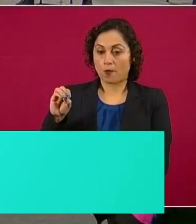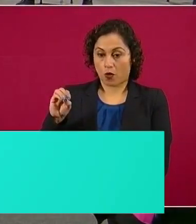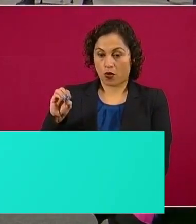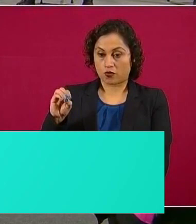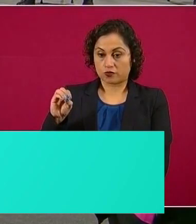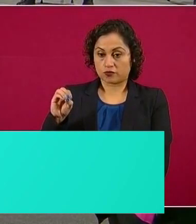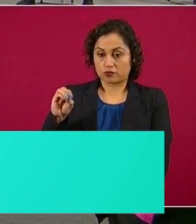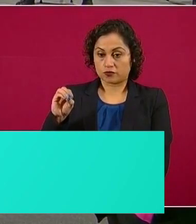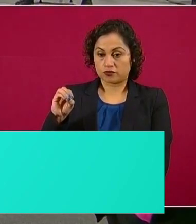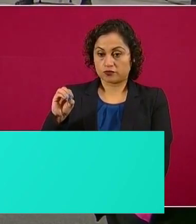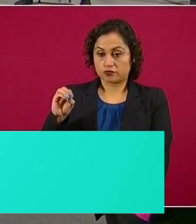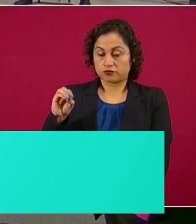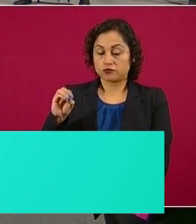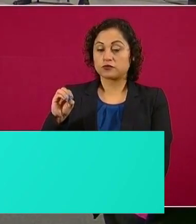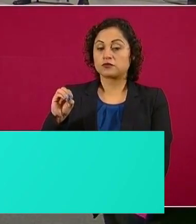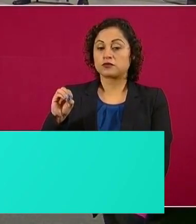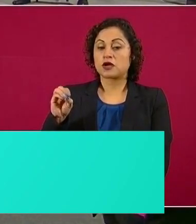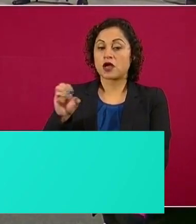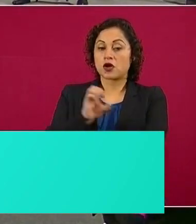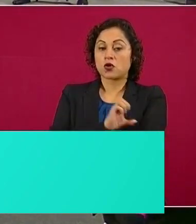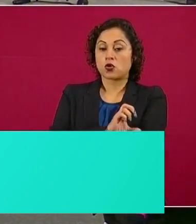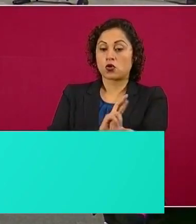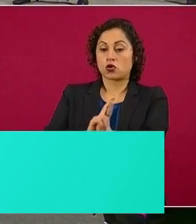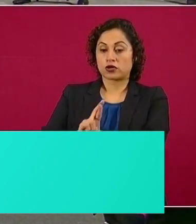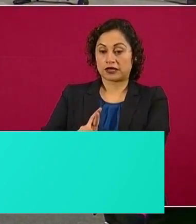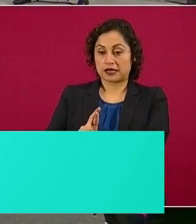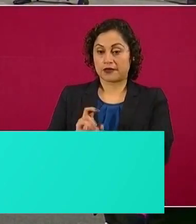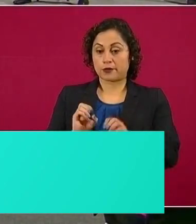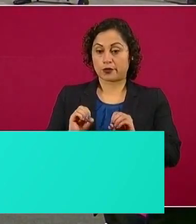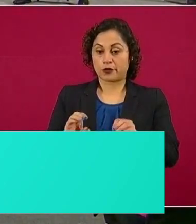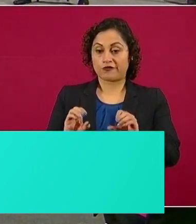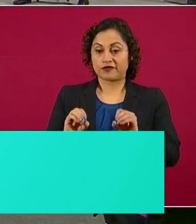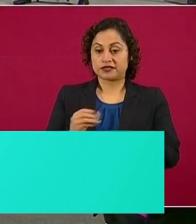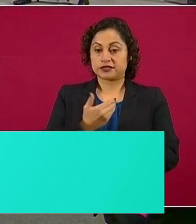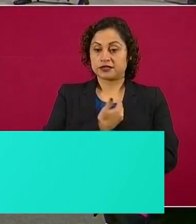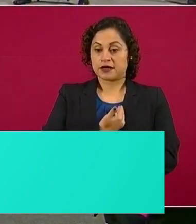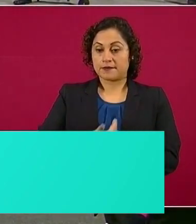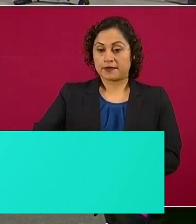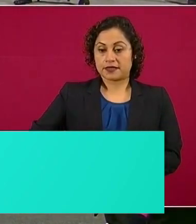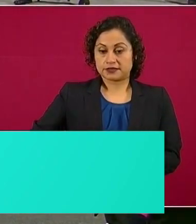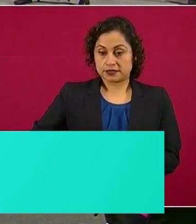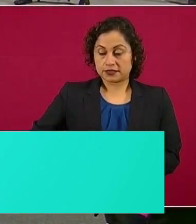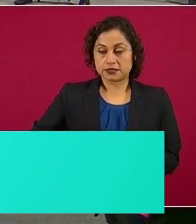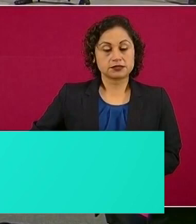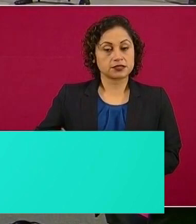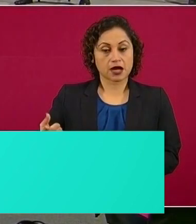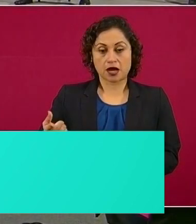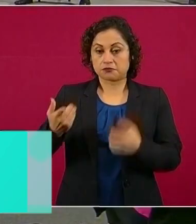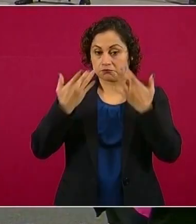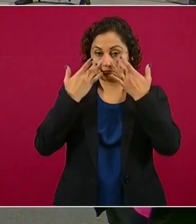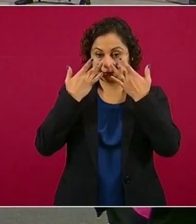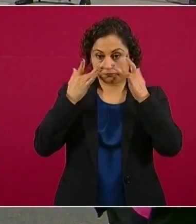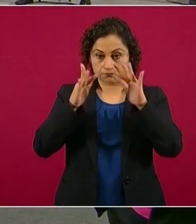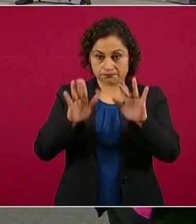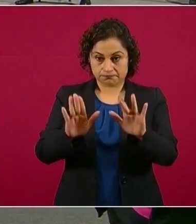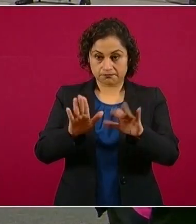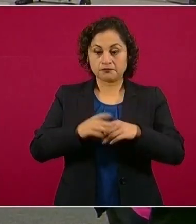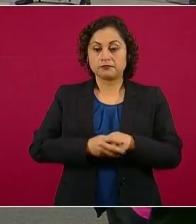de la Oficina de la Presidencia, pero seguirá siendo